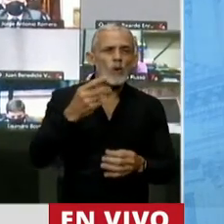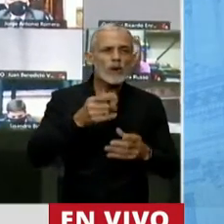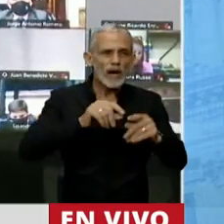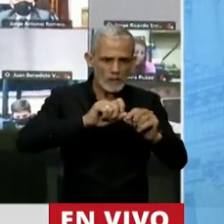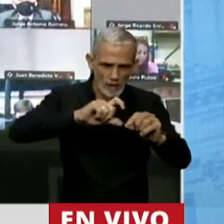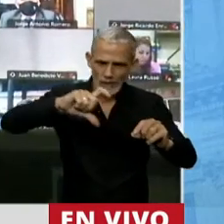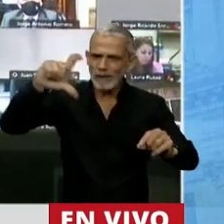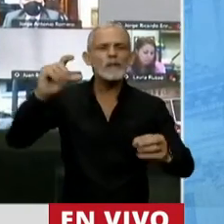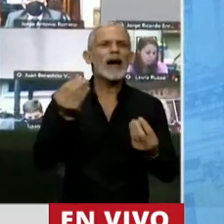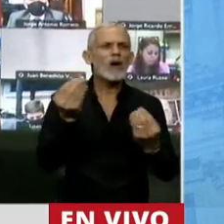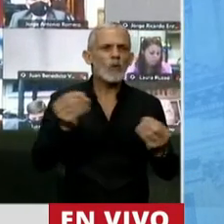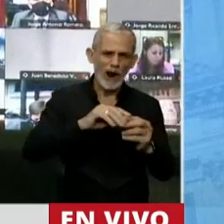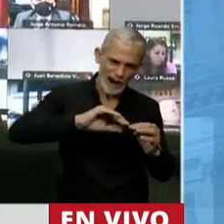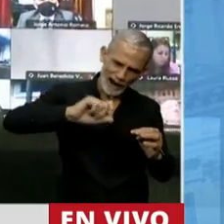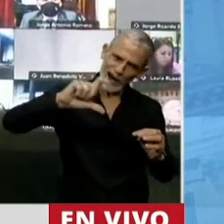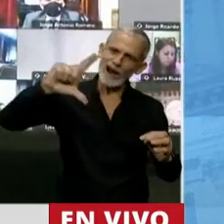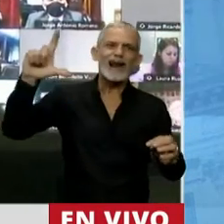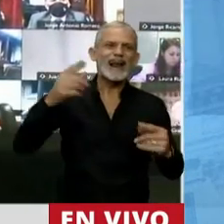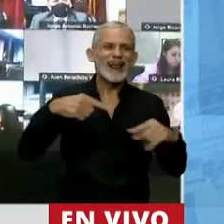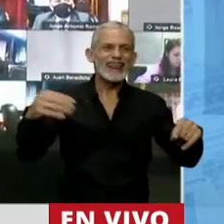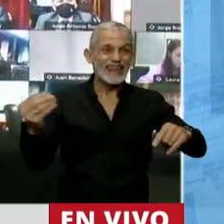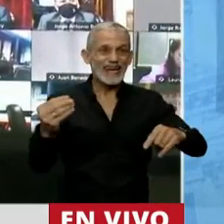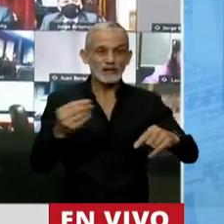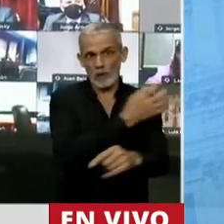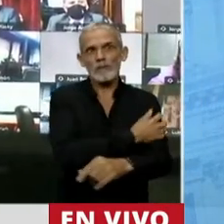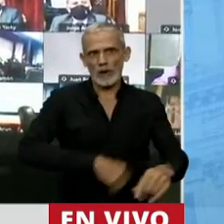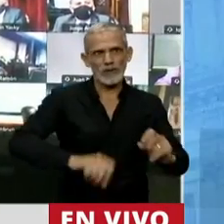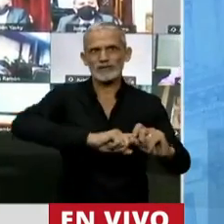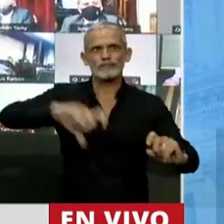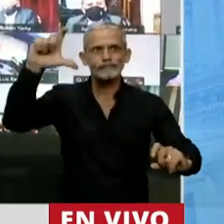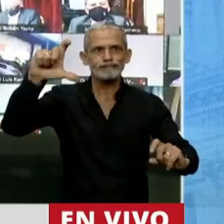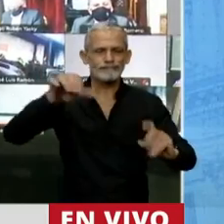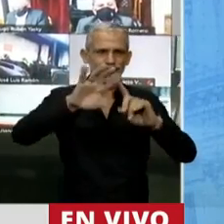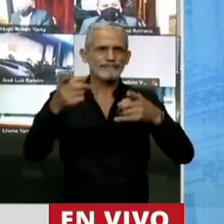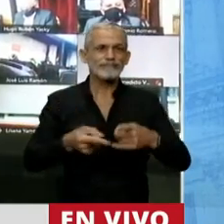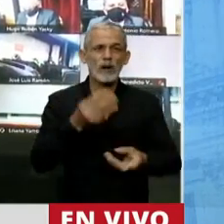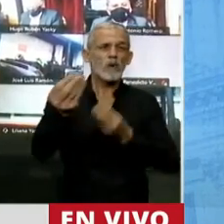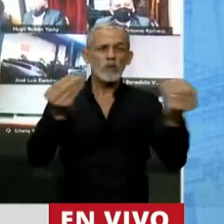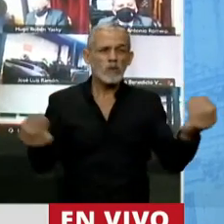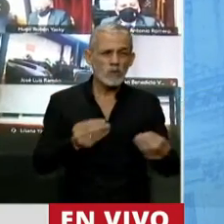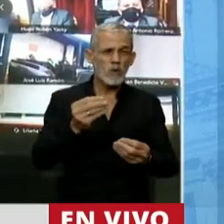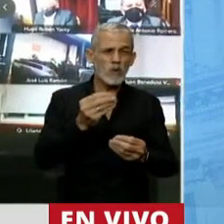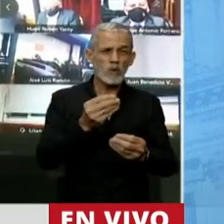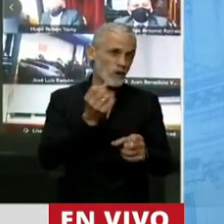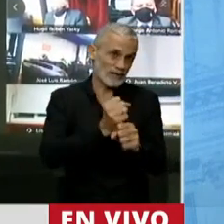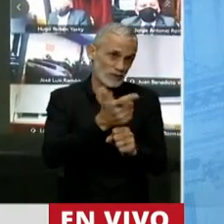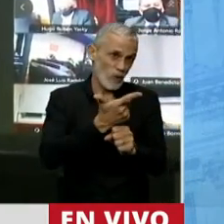curvas que crezcan en nuestro país sea el de la tasa de pobreza y la tasa de desempleo.